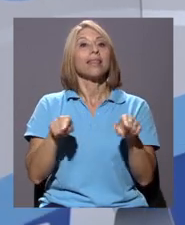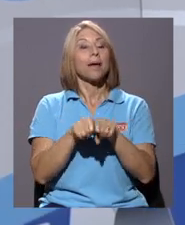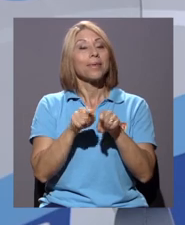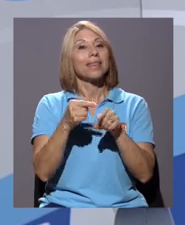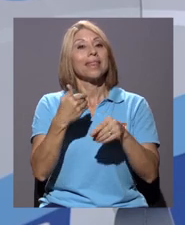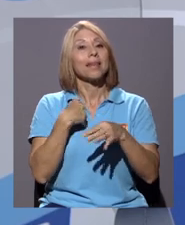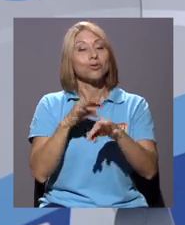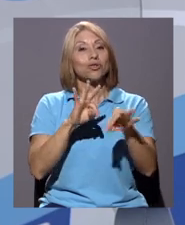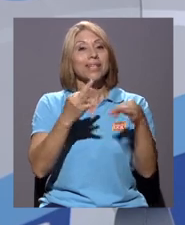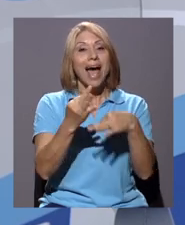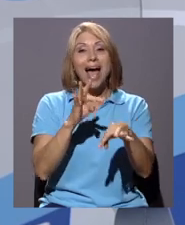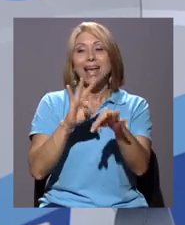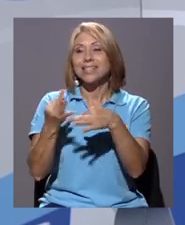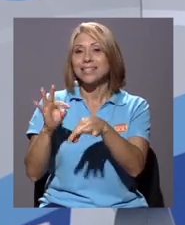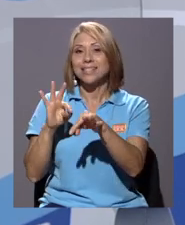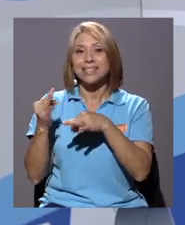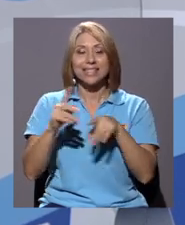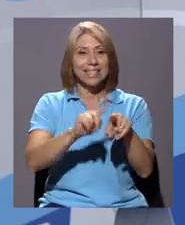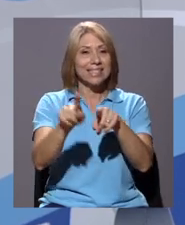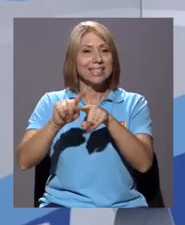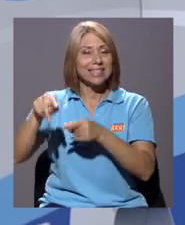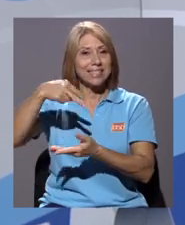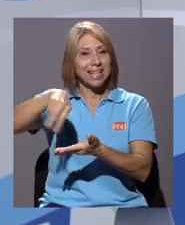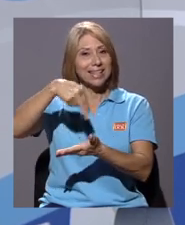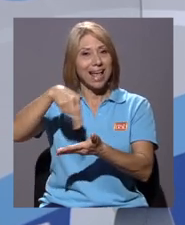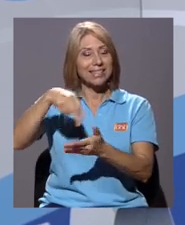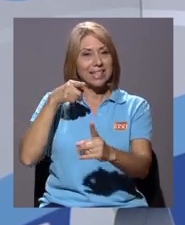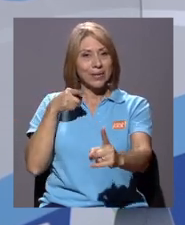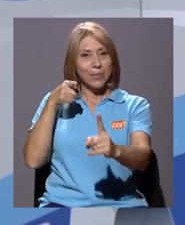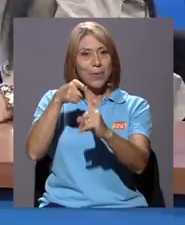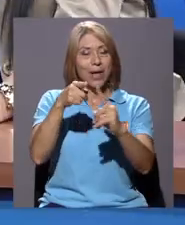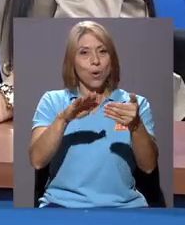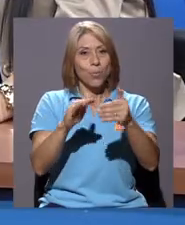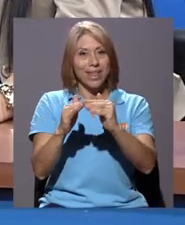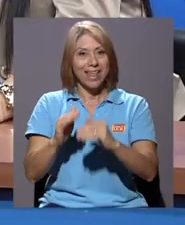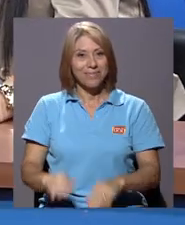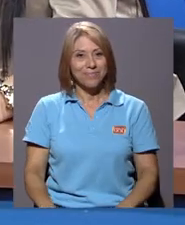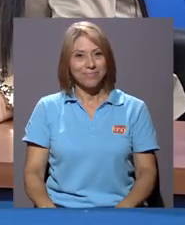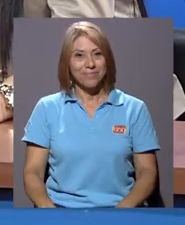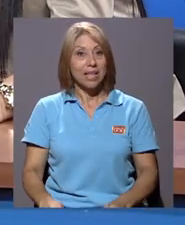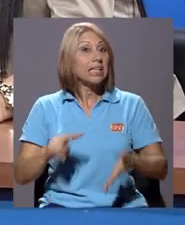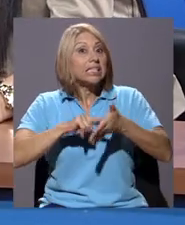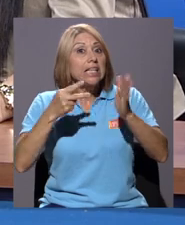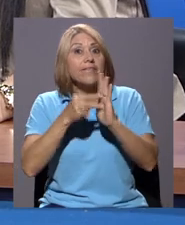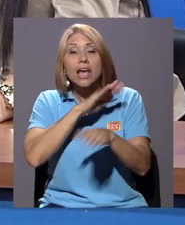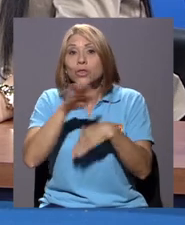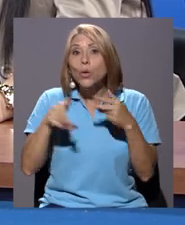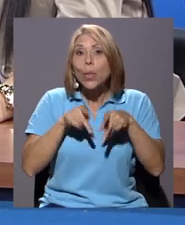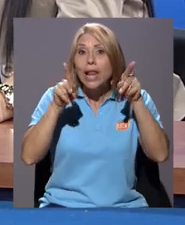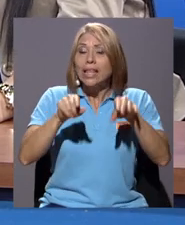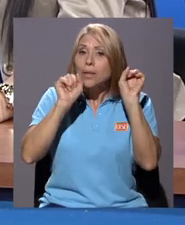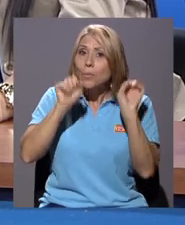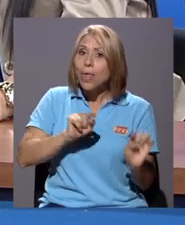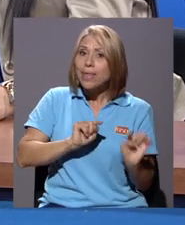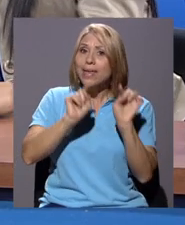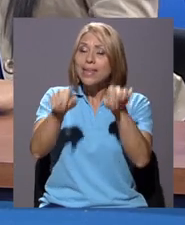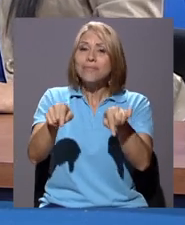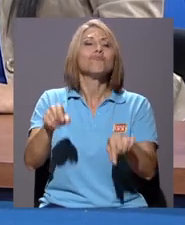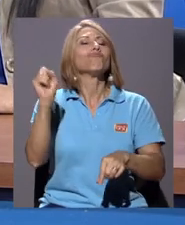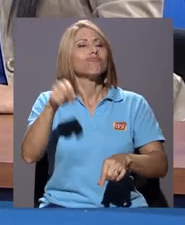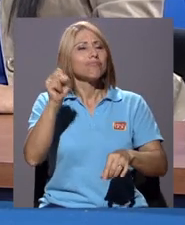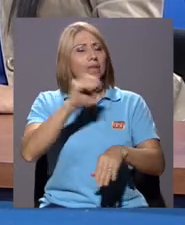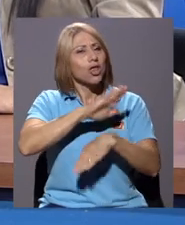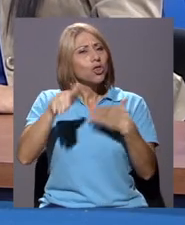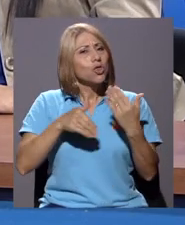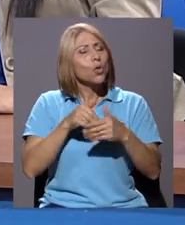de distintos tipos de danza que están dirigidos a la comunidad, Es decir, que todo el mundo va a poder asistir al festival. Todo el mundo puede